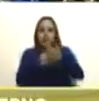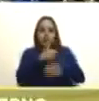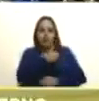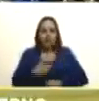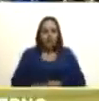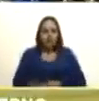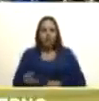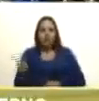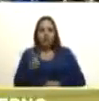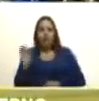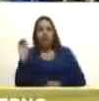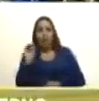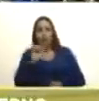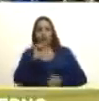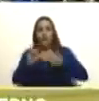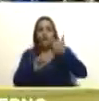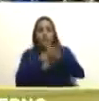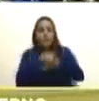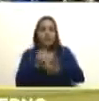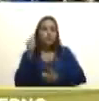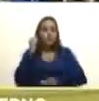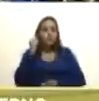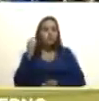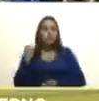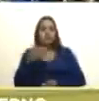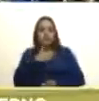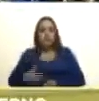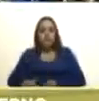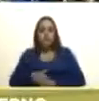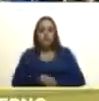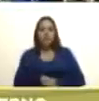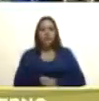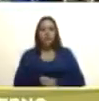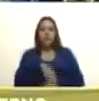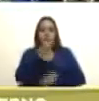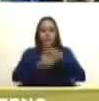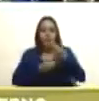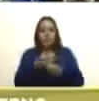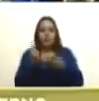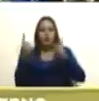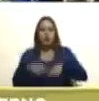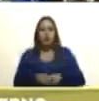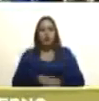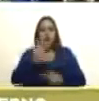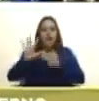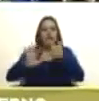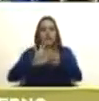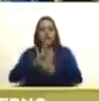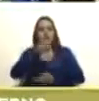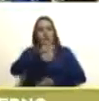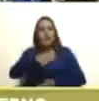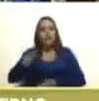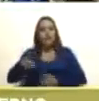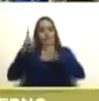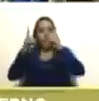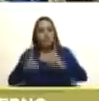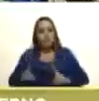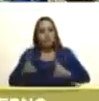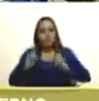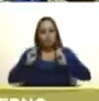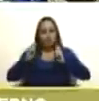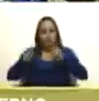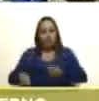ejecutivo o vicepresidenta ejecutiva y estará conformado además por cinco personas designadas por el presidente